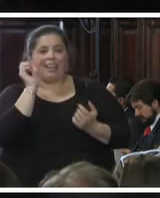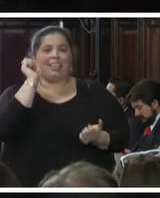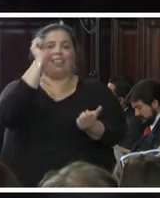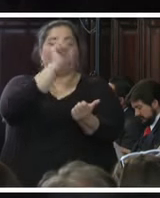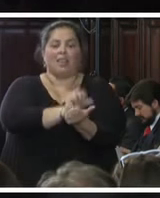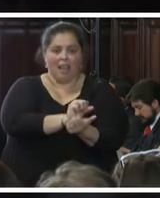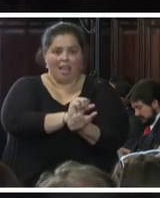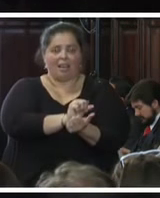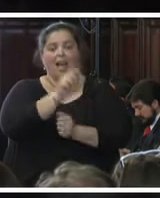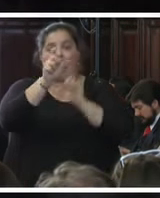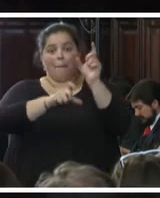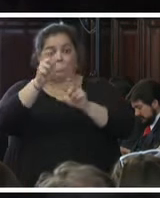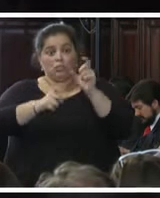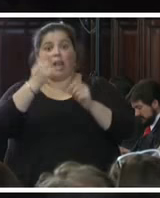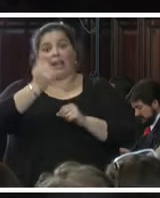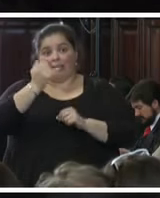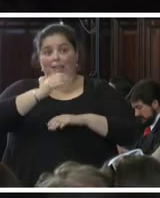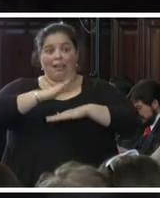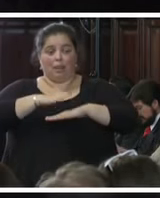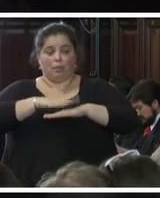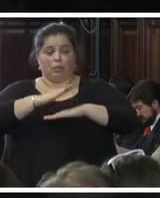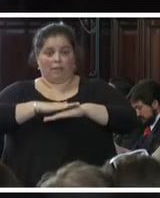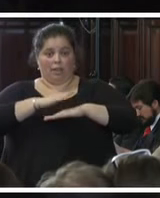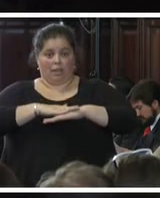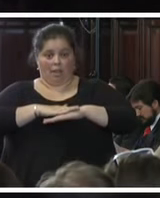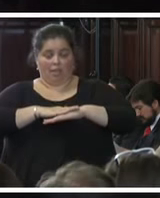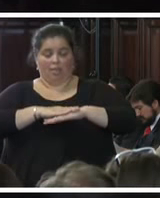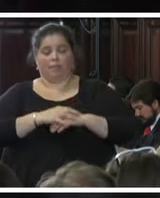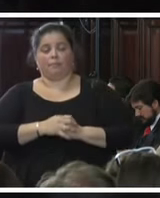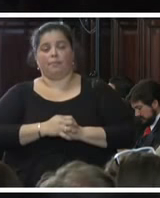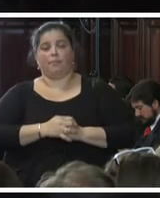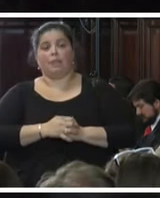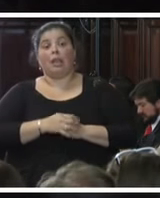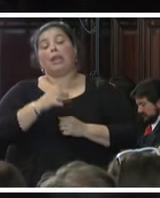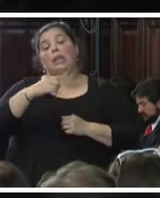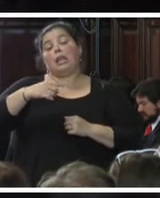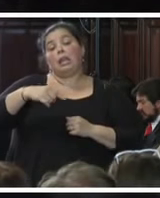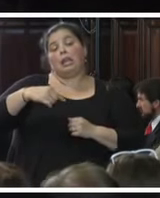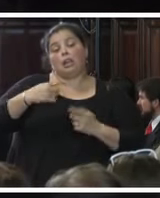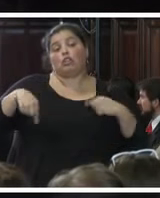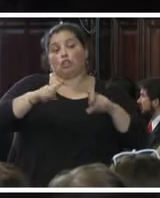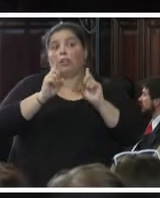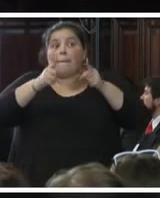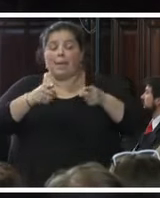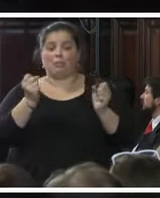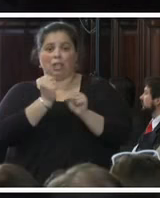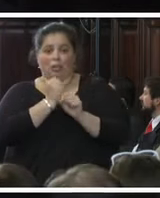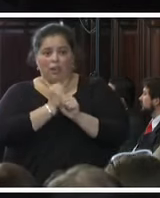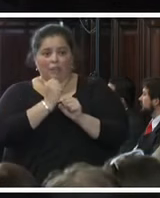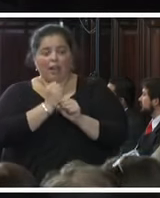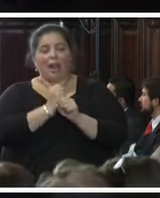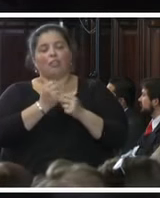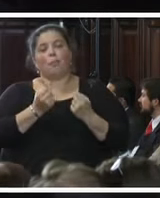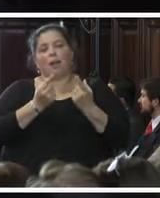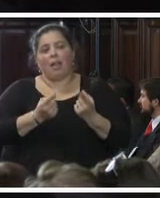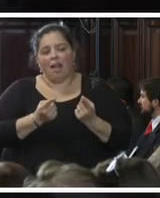un motivo de responsabilidad a través de las órdenes de aprensión y hemos estado procurando también dar vistas a las